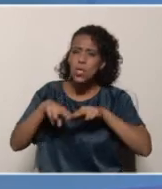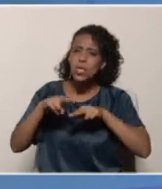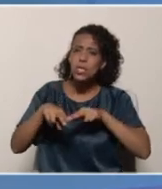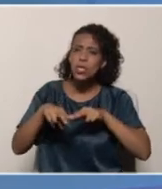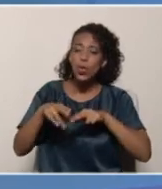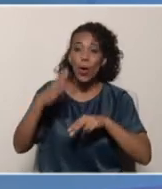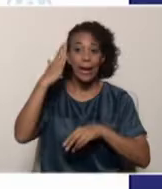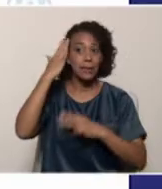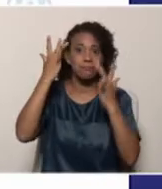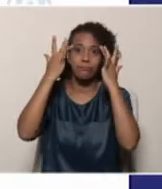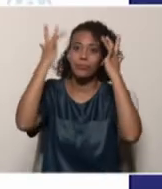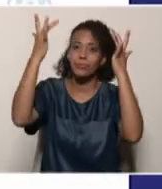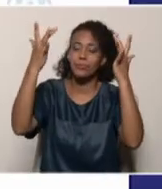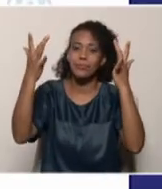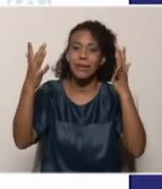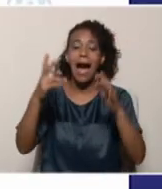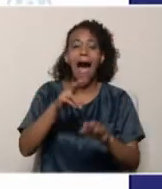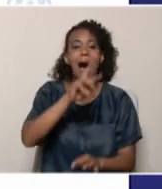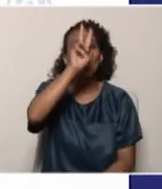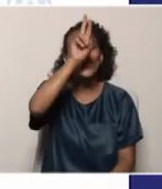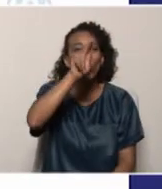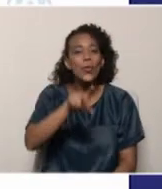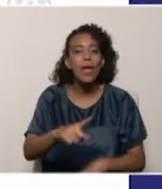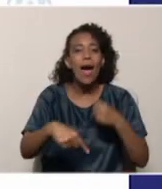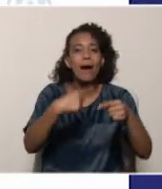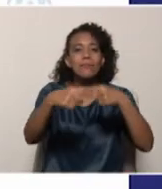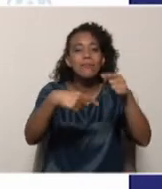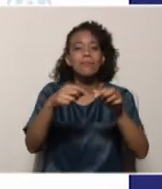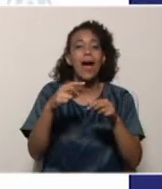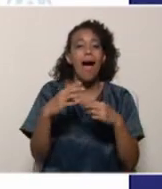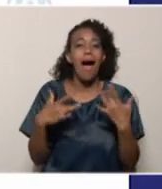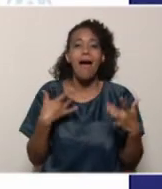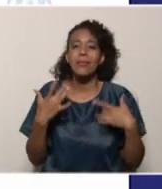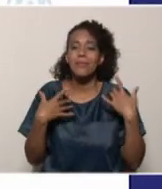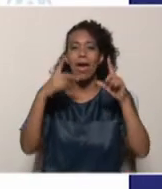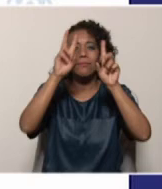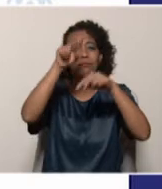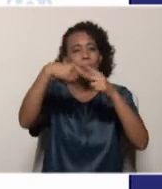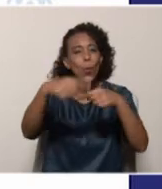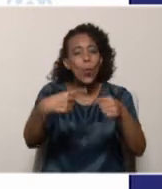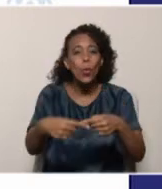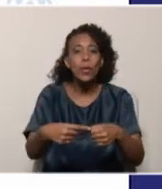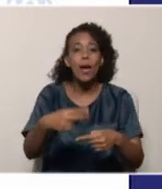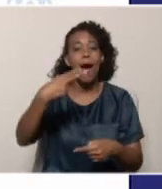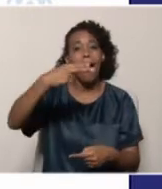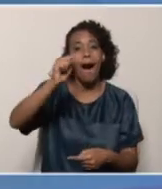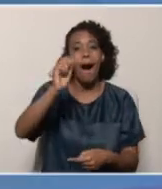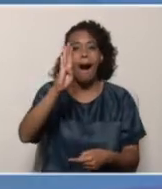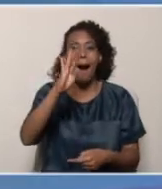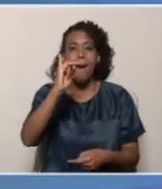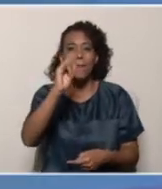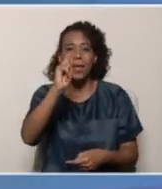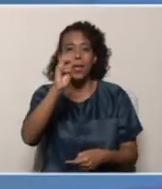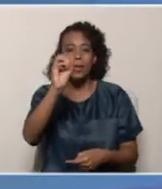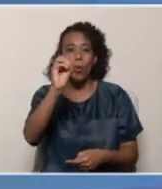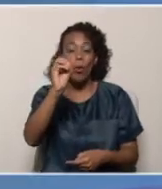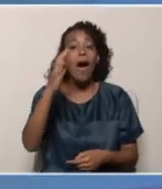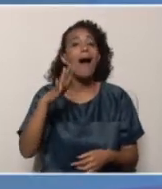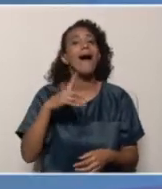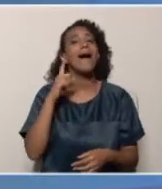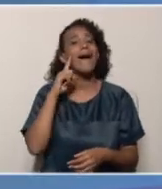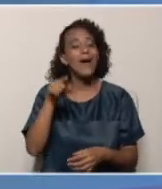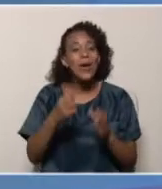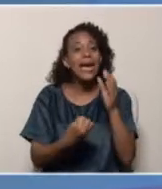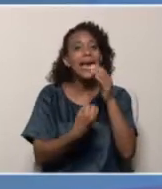es por un lado el crear hábitos, ¿por qué es importante? Porque a través de esos hábitos, ¿verdad?, él puede